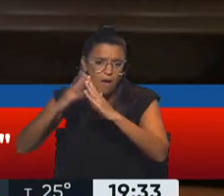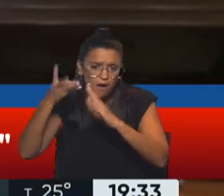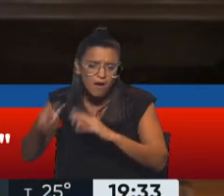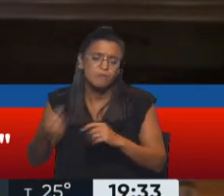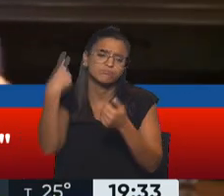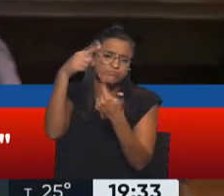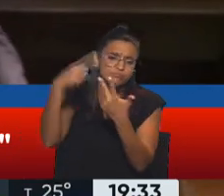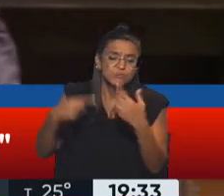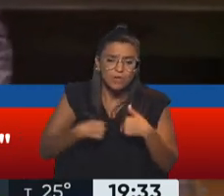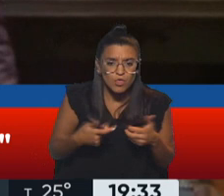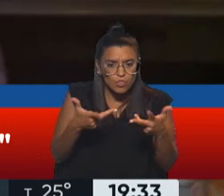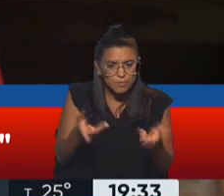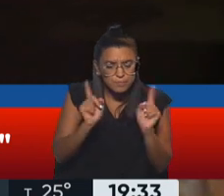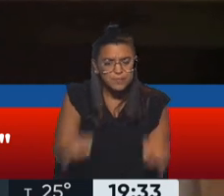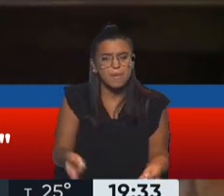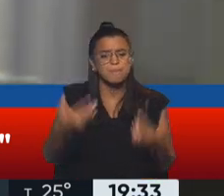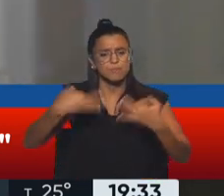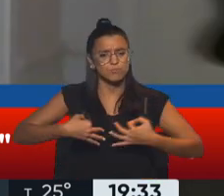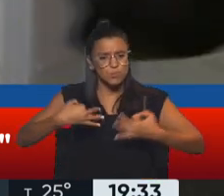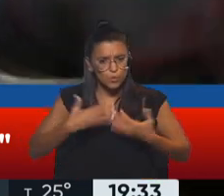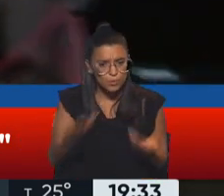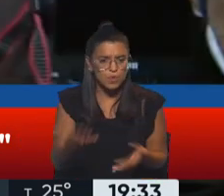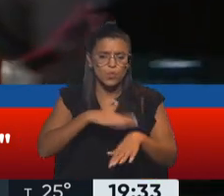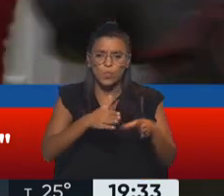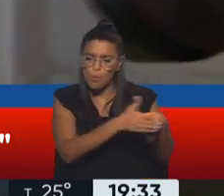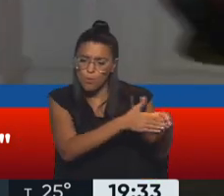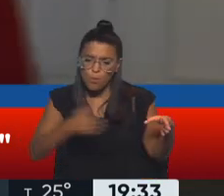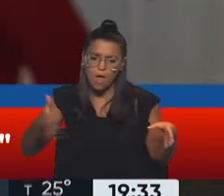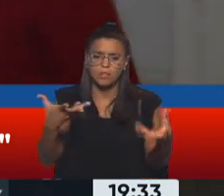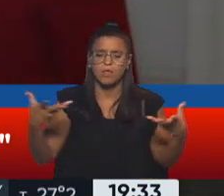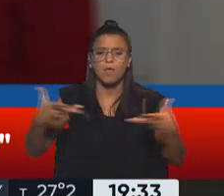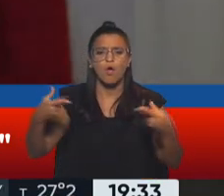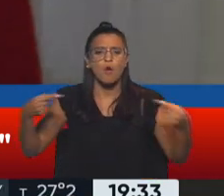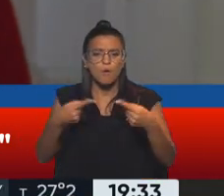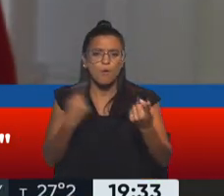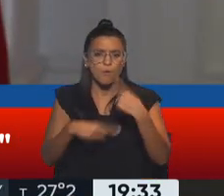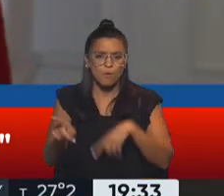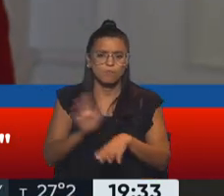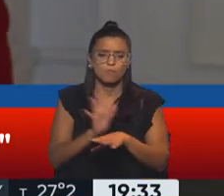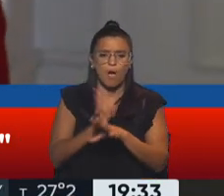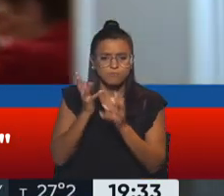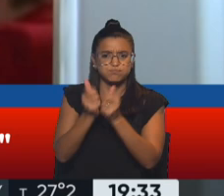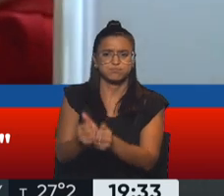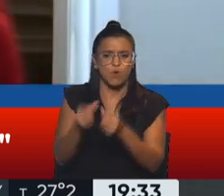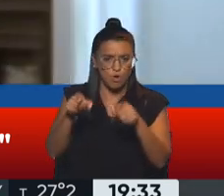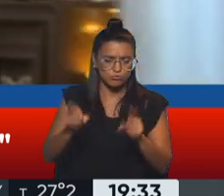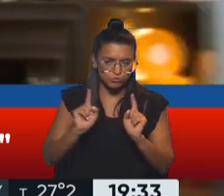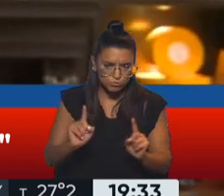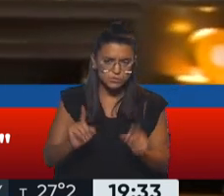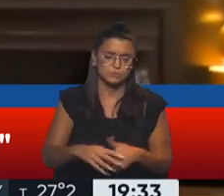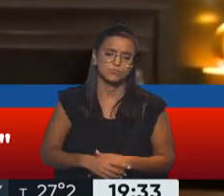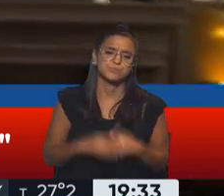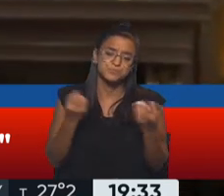Eso quiero destacar y también la madurez que ha mostrado durante el sector de la oposición cuando salió a respaldar esto, porque